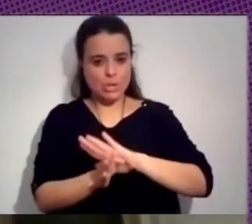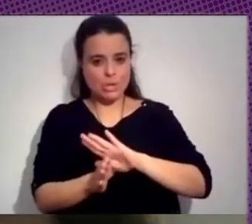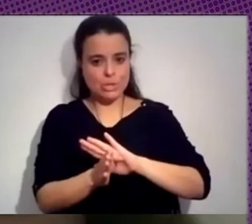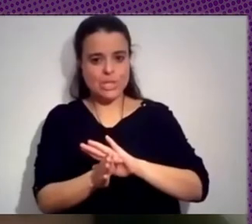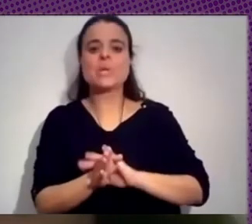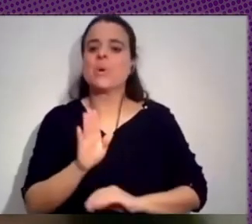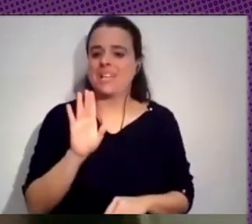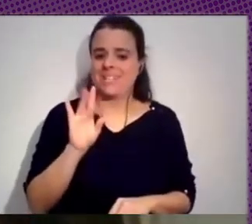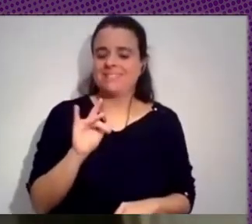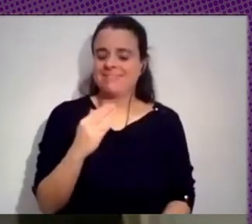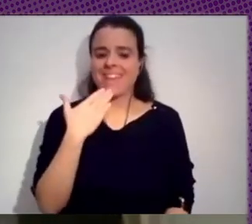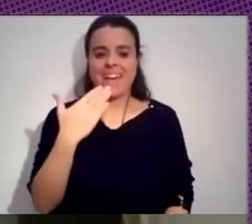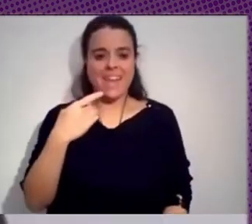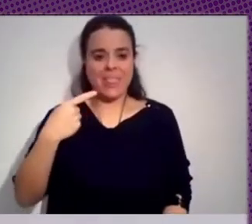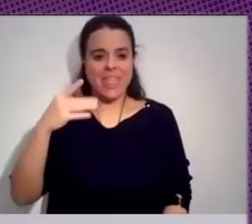Gracias, Silvia.